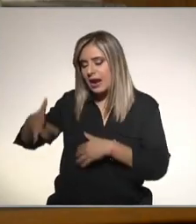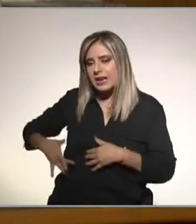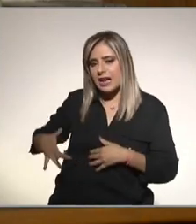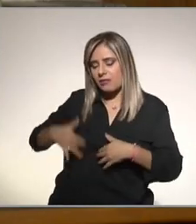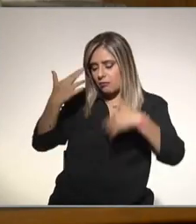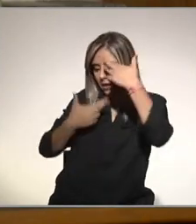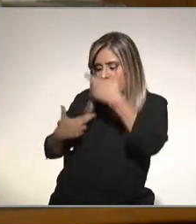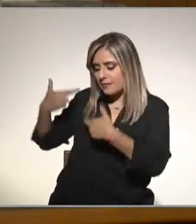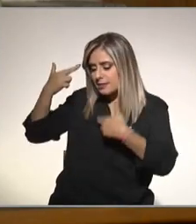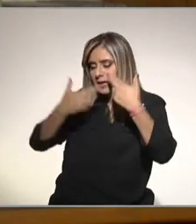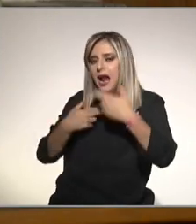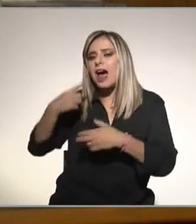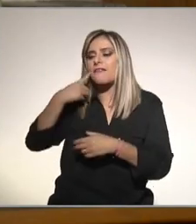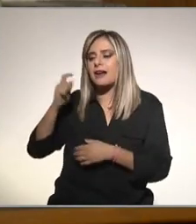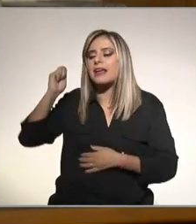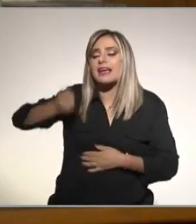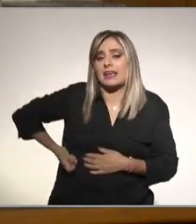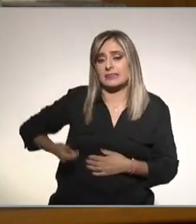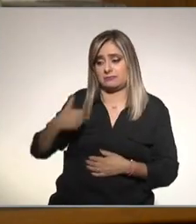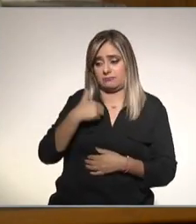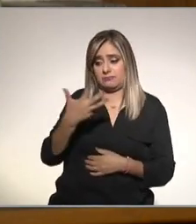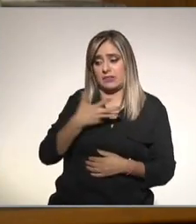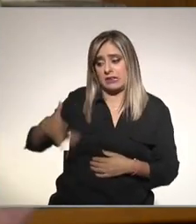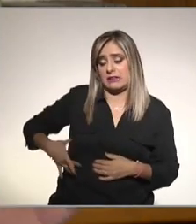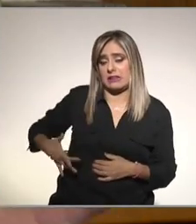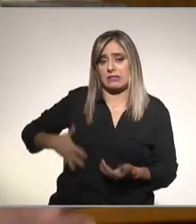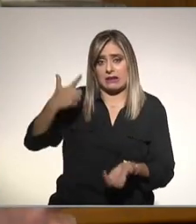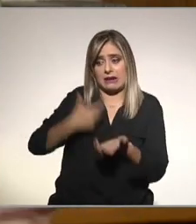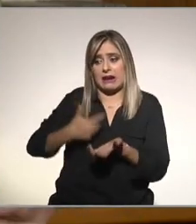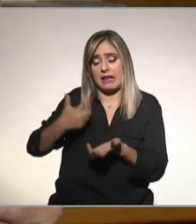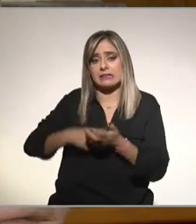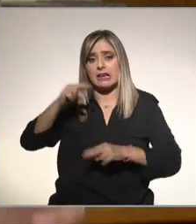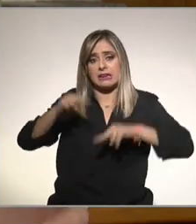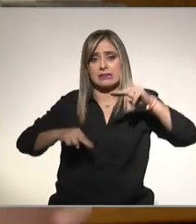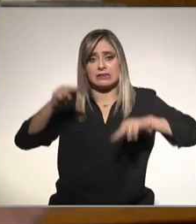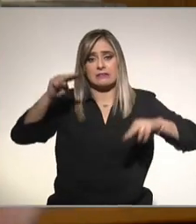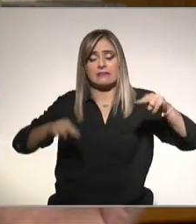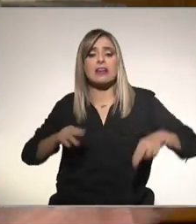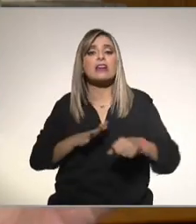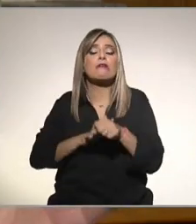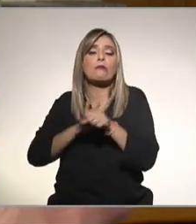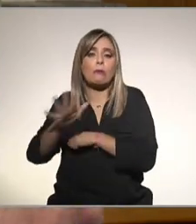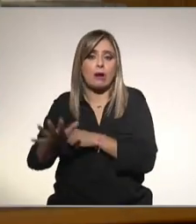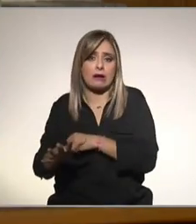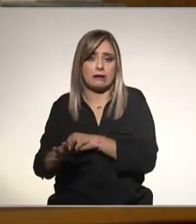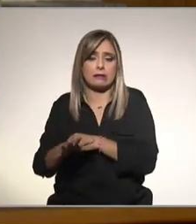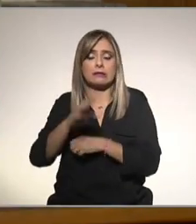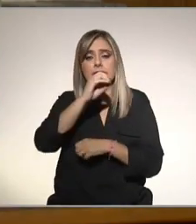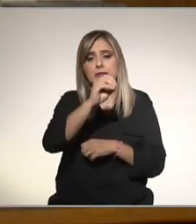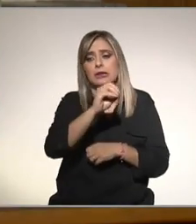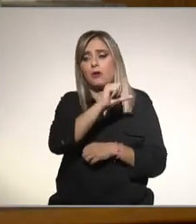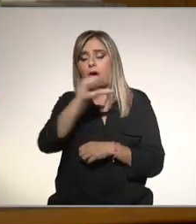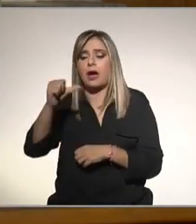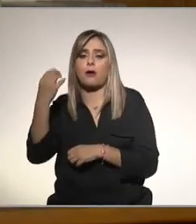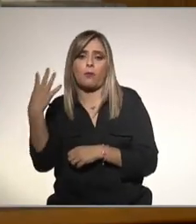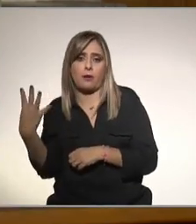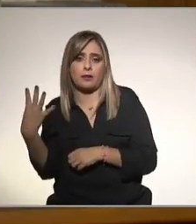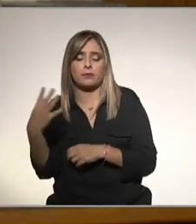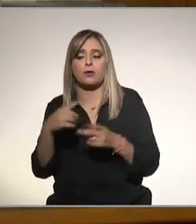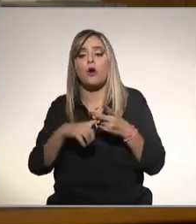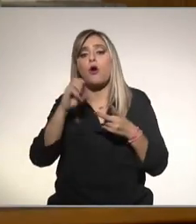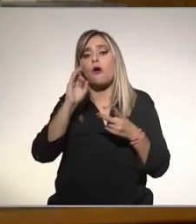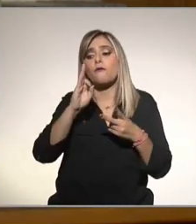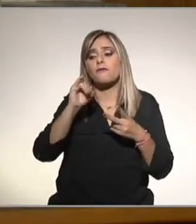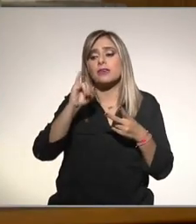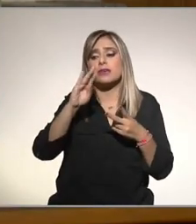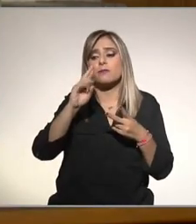los cambios que pueda tener un paciente en la escala que decíamos de metavir de 0 a 4 si es fibrosis